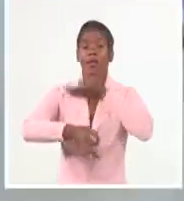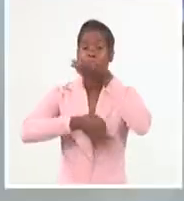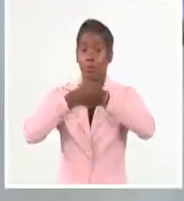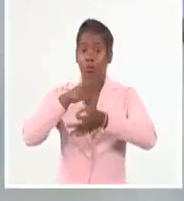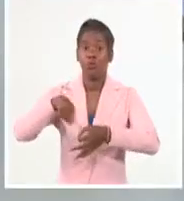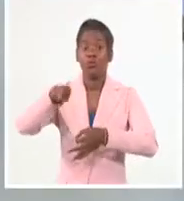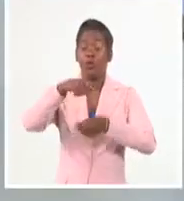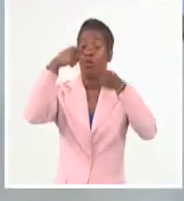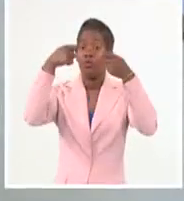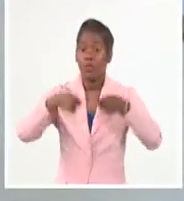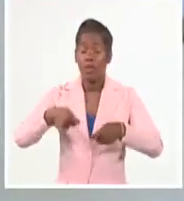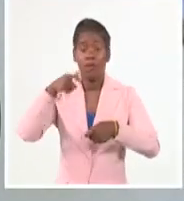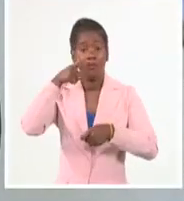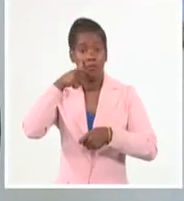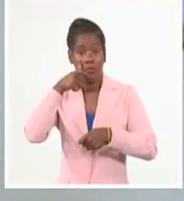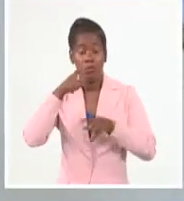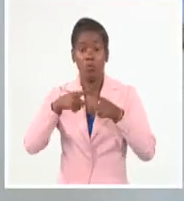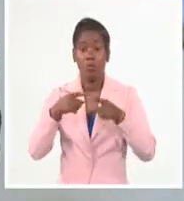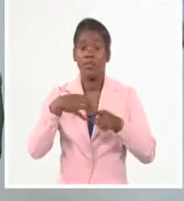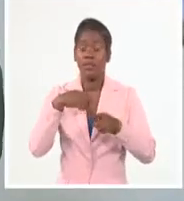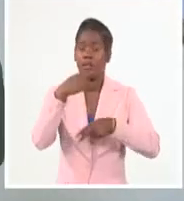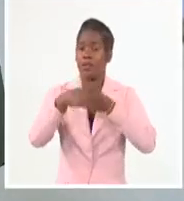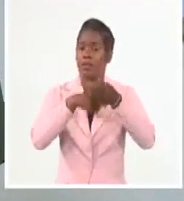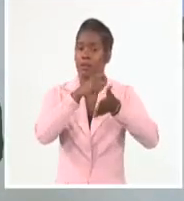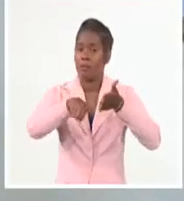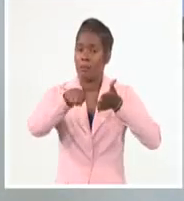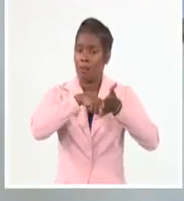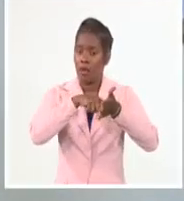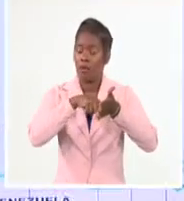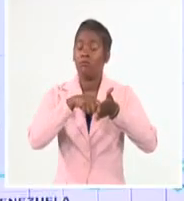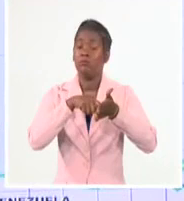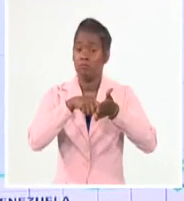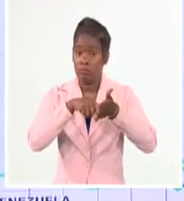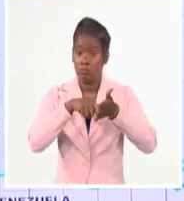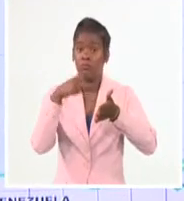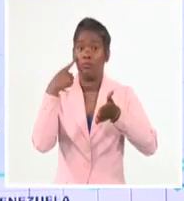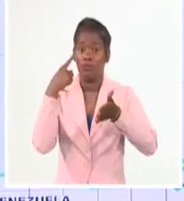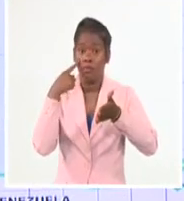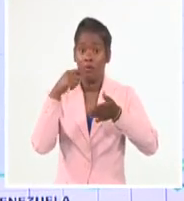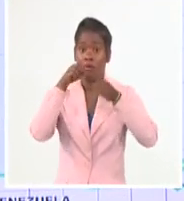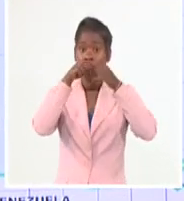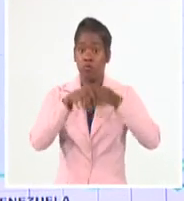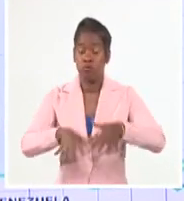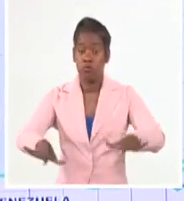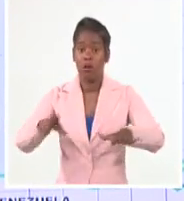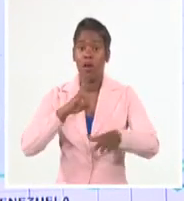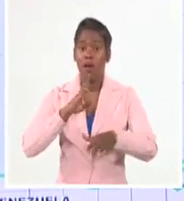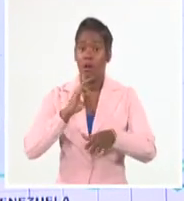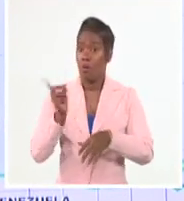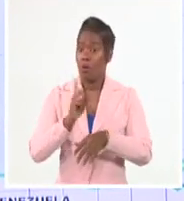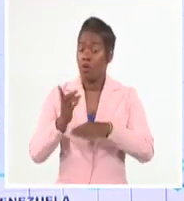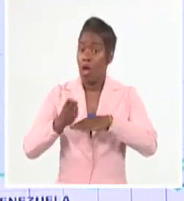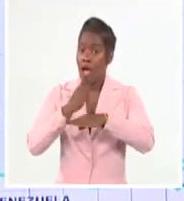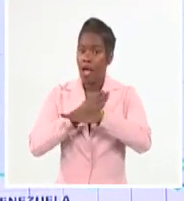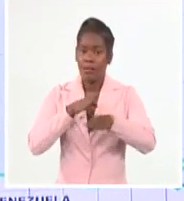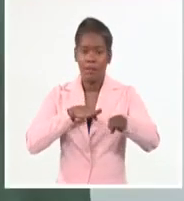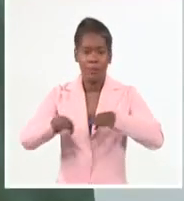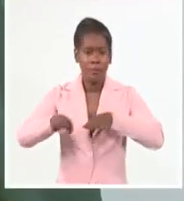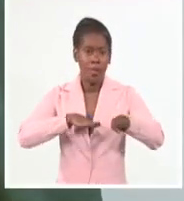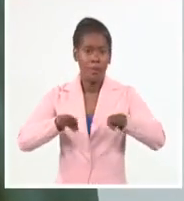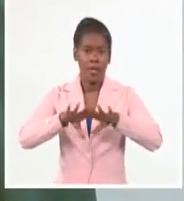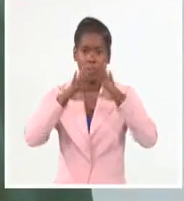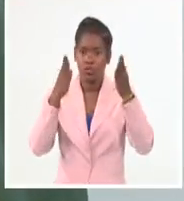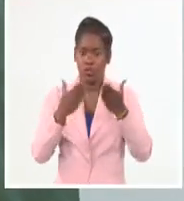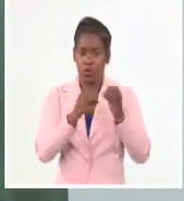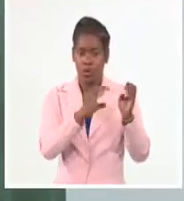de desastres elaboró una disposición con puntualizaciones precisas para enfrentar este evento hidrometeorológico teniendo en cuenta